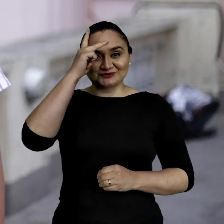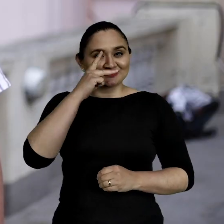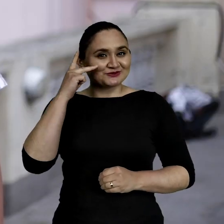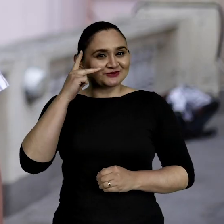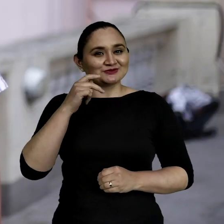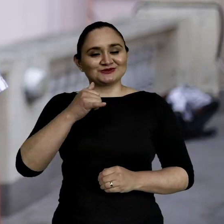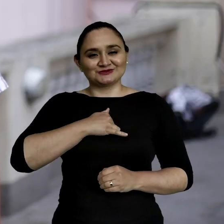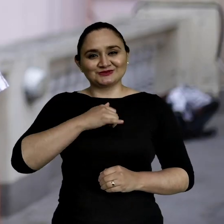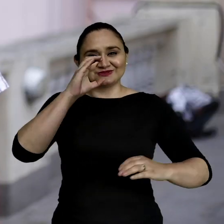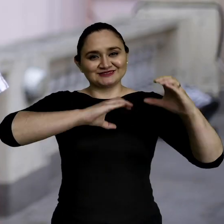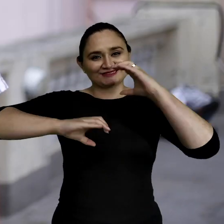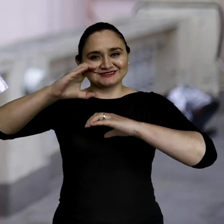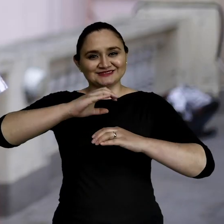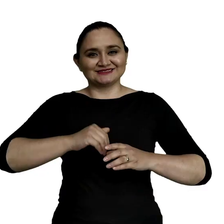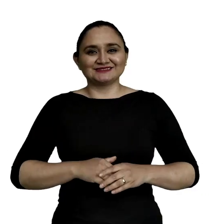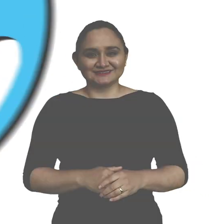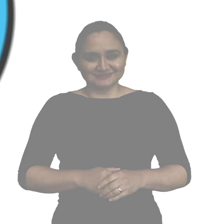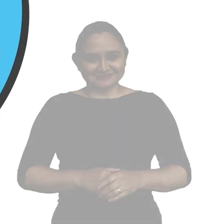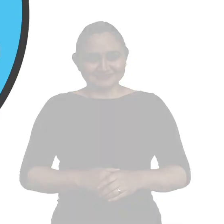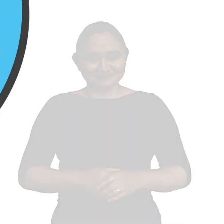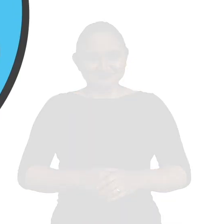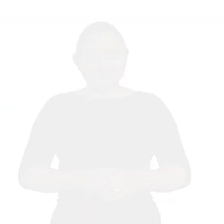Soy Jorge y soy ciencia.